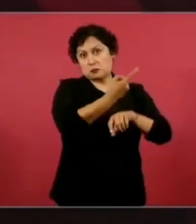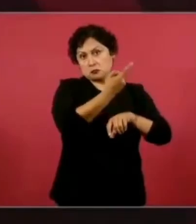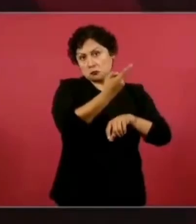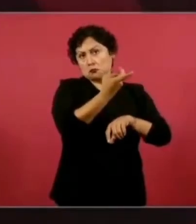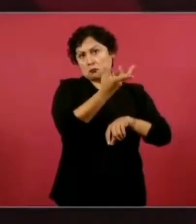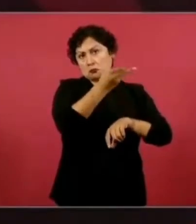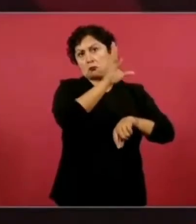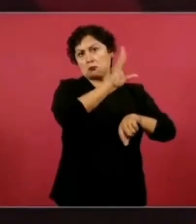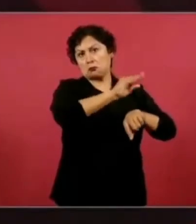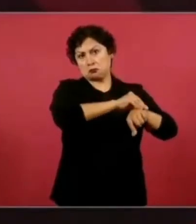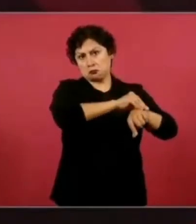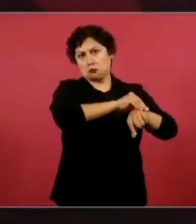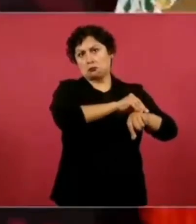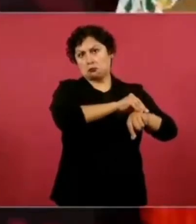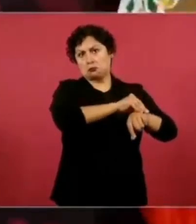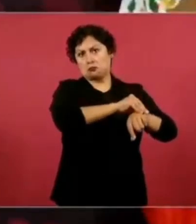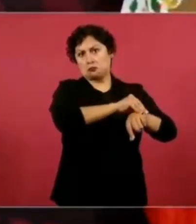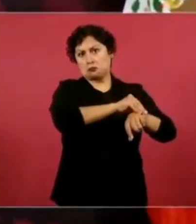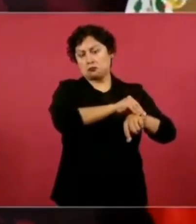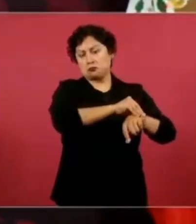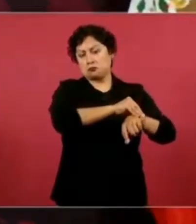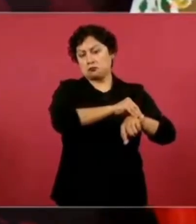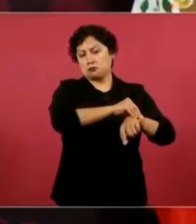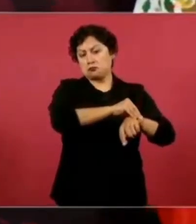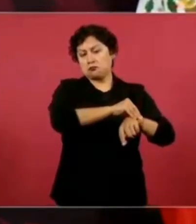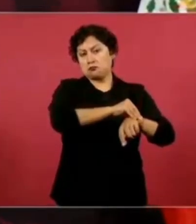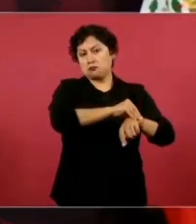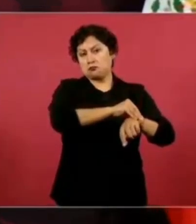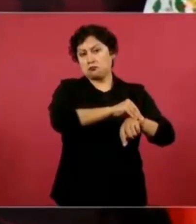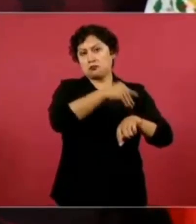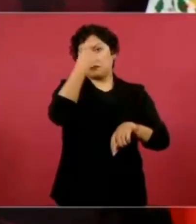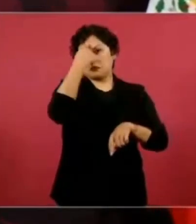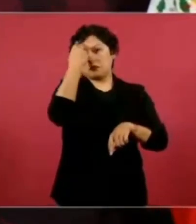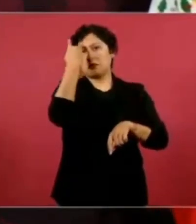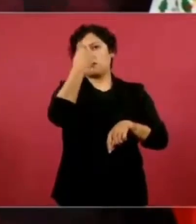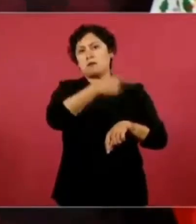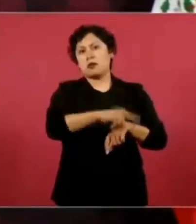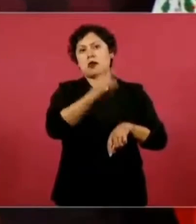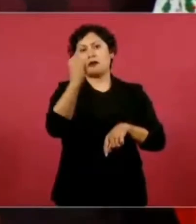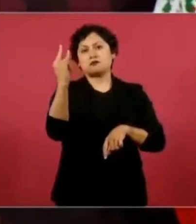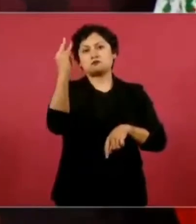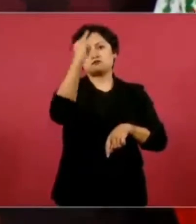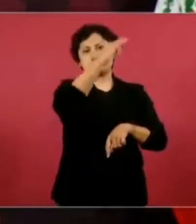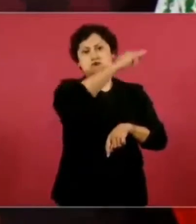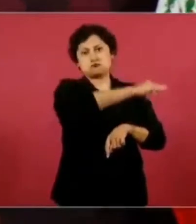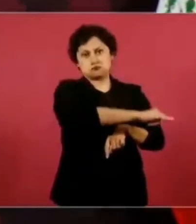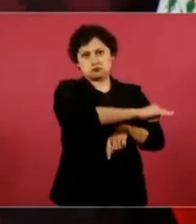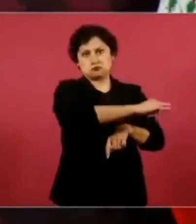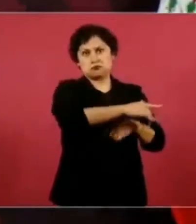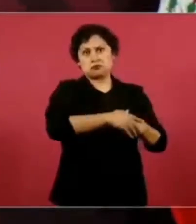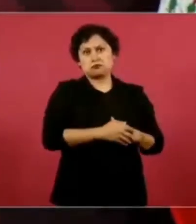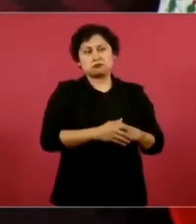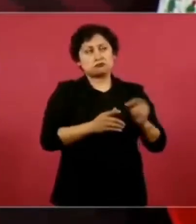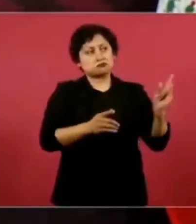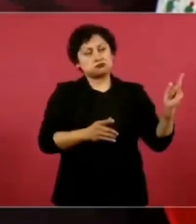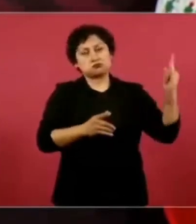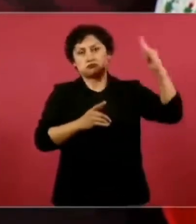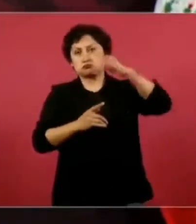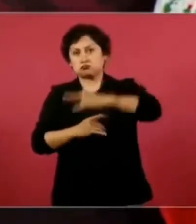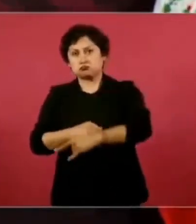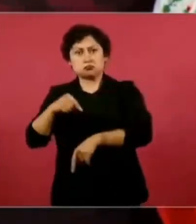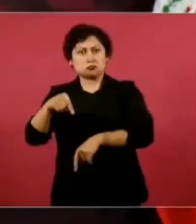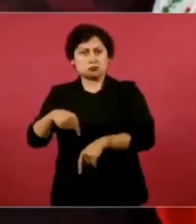el uso del espacio aéreo, nunca se le ha negado